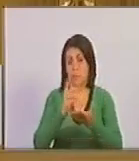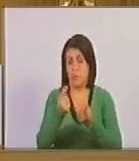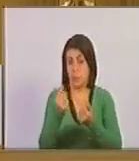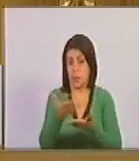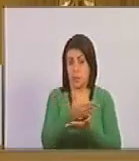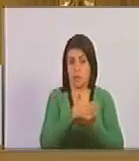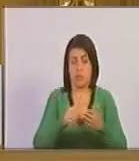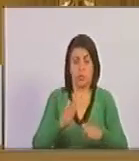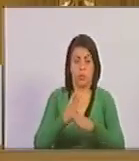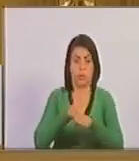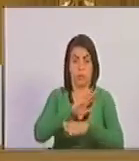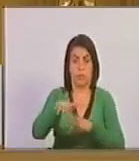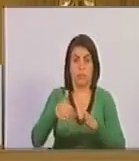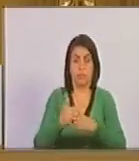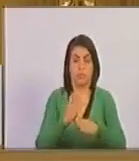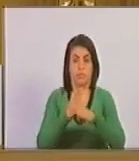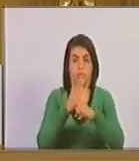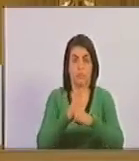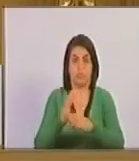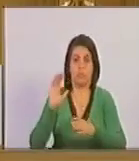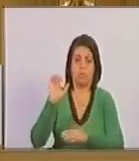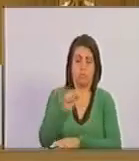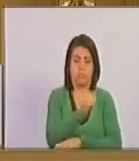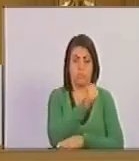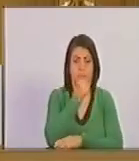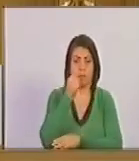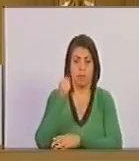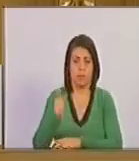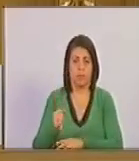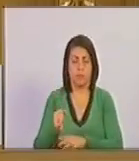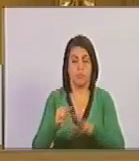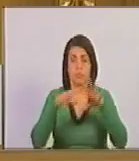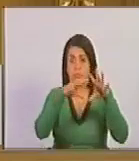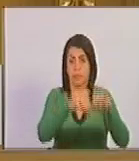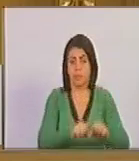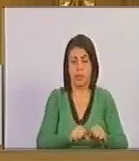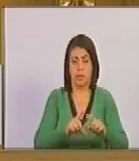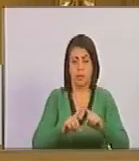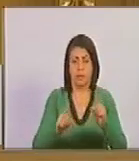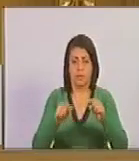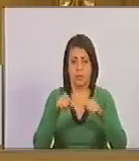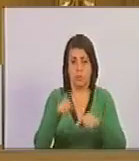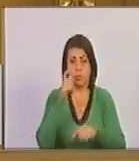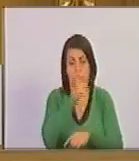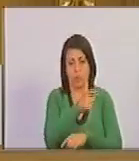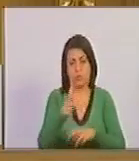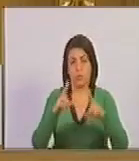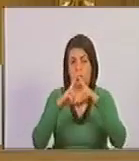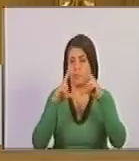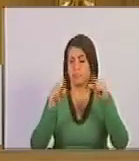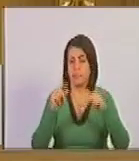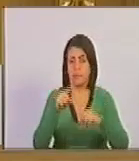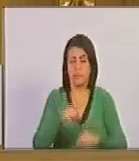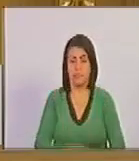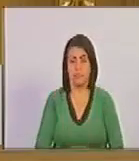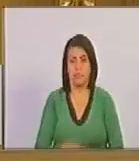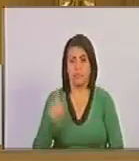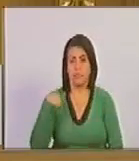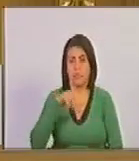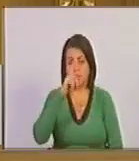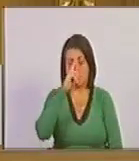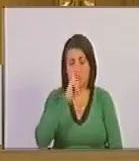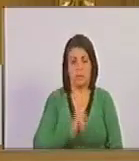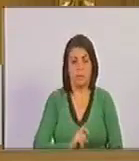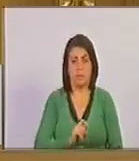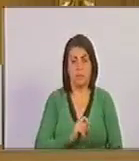lo que se oponga a ese modelo va a ser agredido, va a ser combatido. Pero el pueblo nicaragüense que estuvo en los